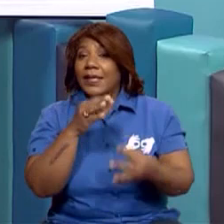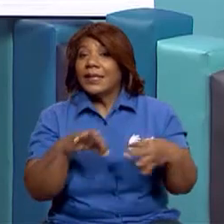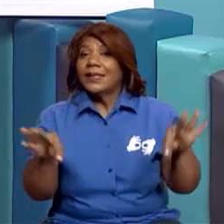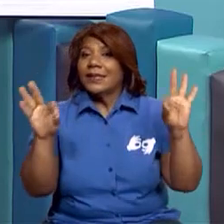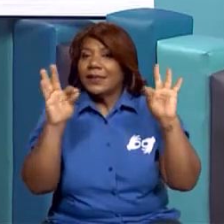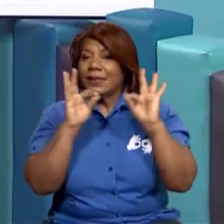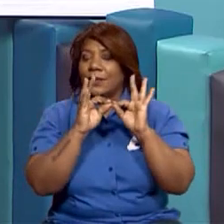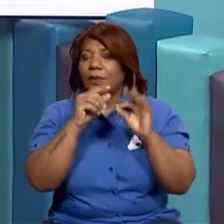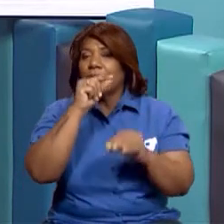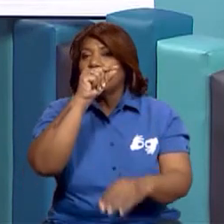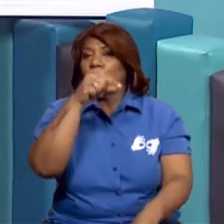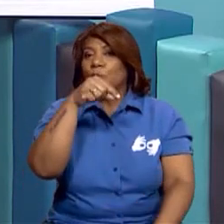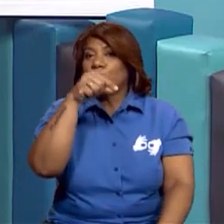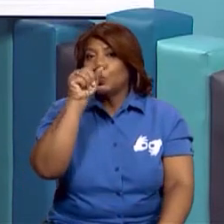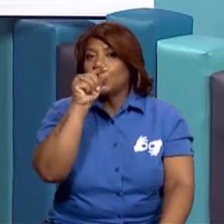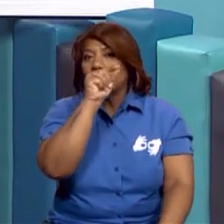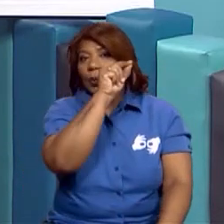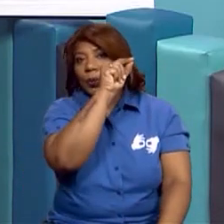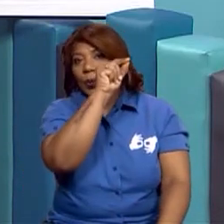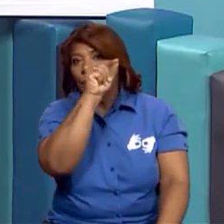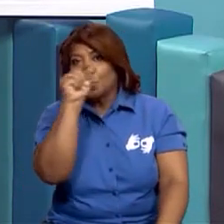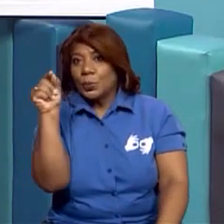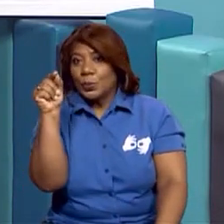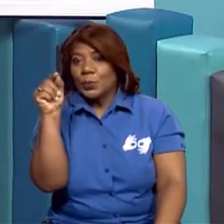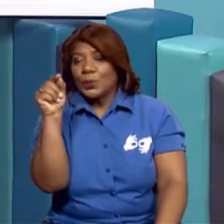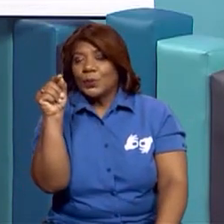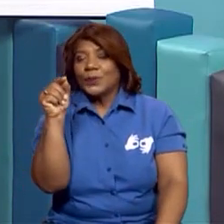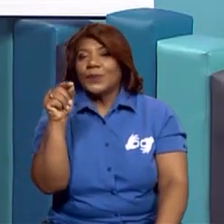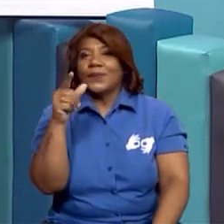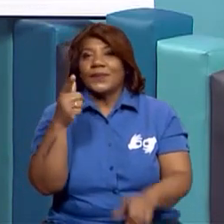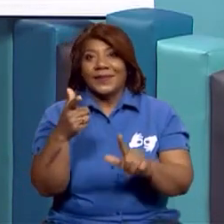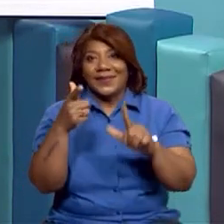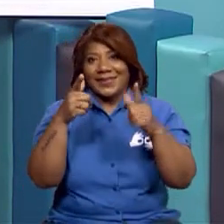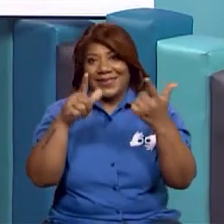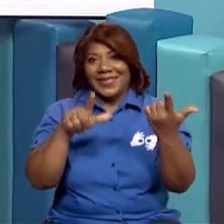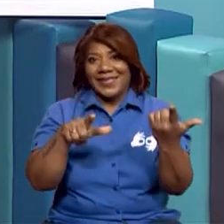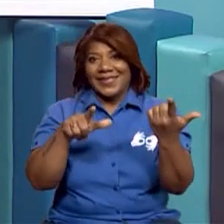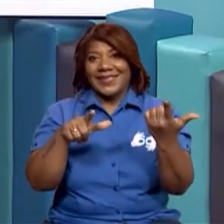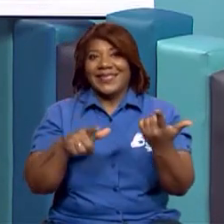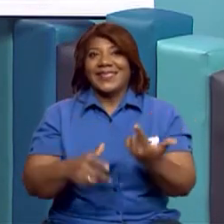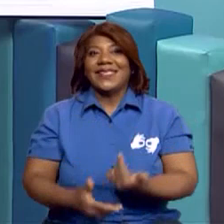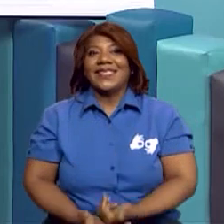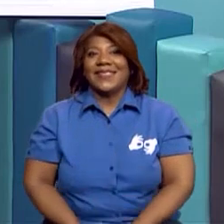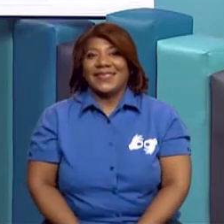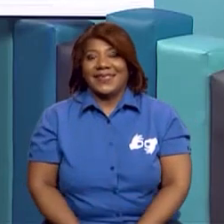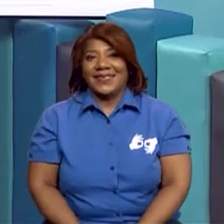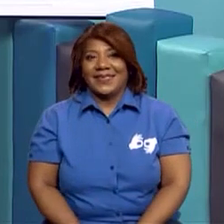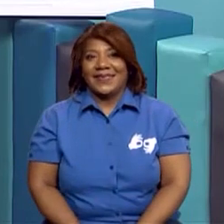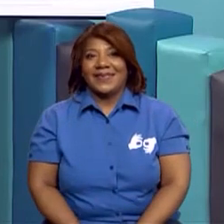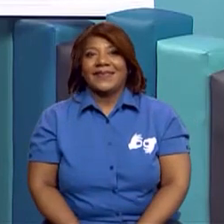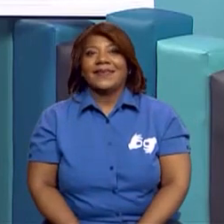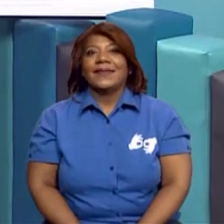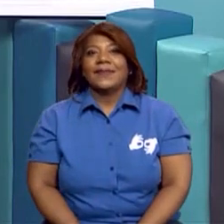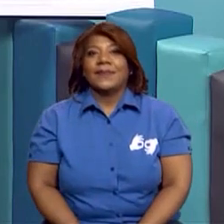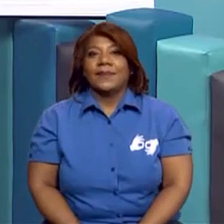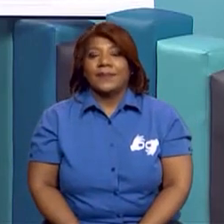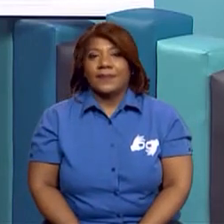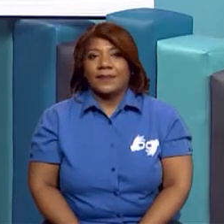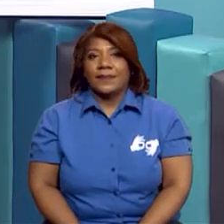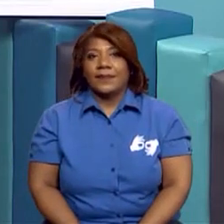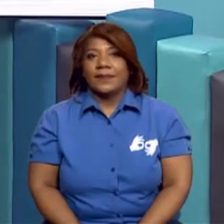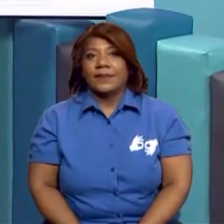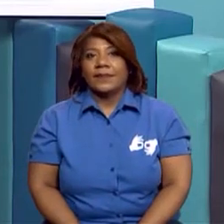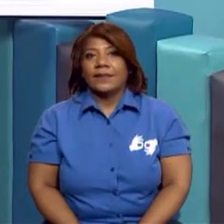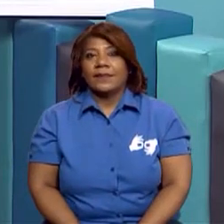a colocar un ganchito o una rayita, ¿verdad? A la palabra. de esta forma ya sé que ya la encontré. Vamos a buscar